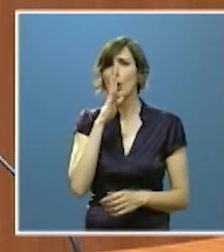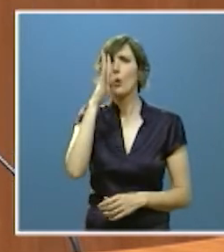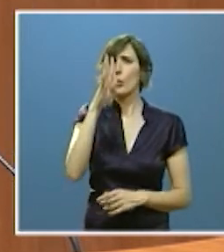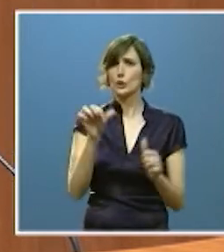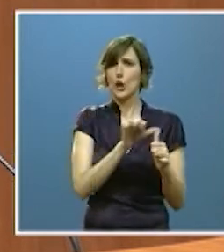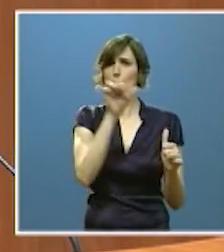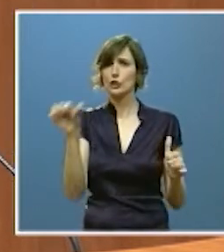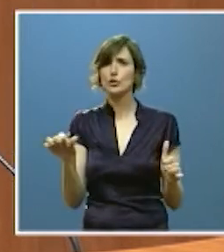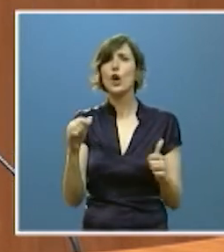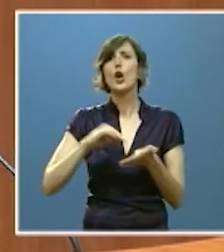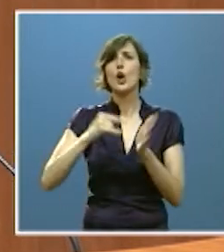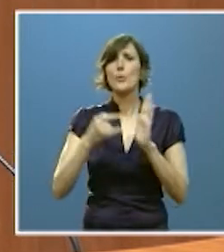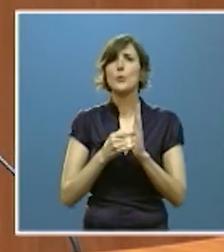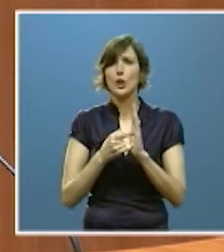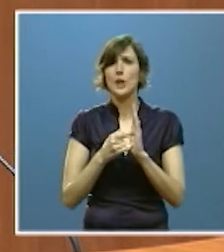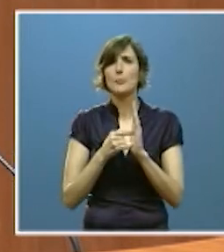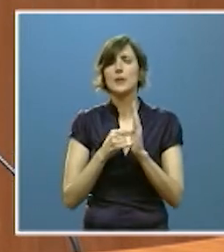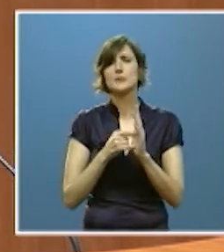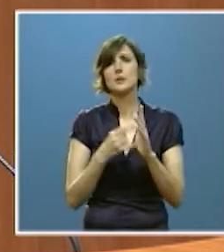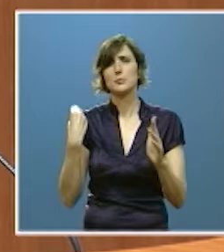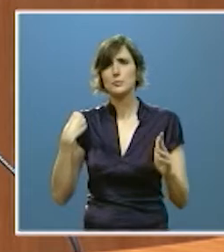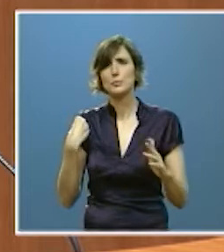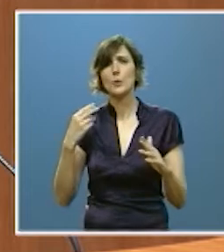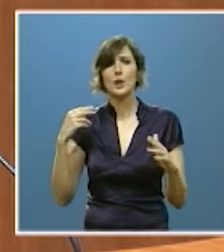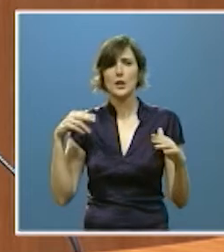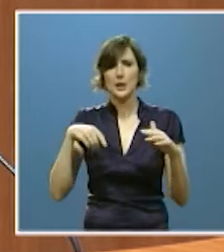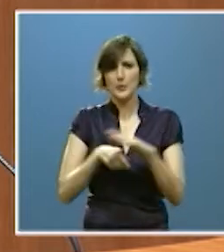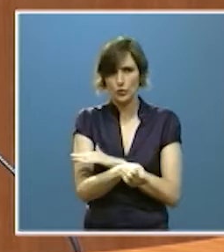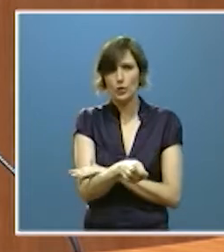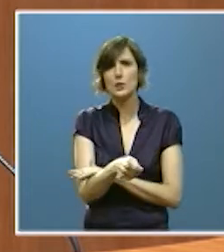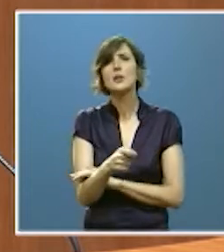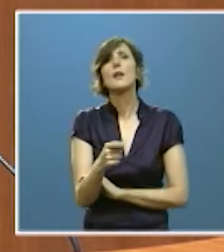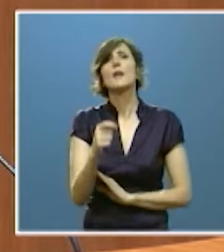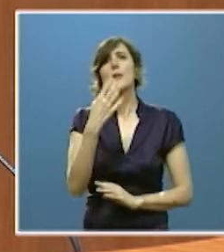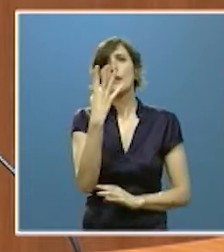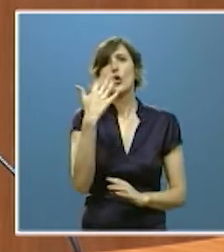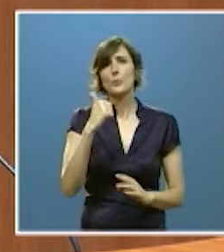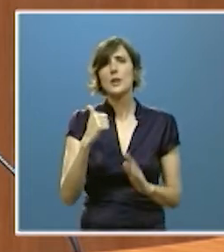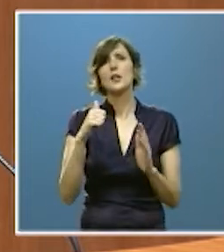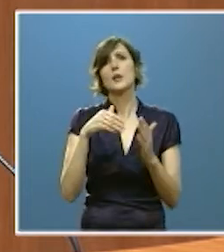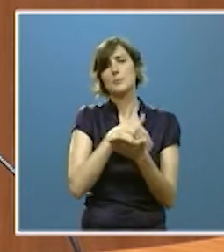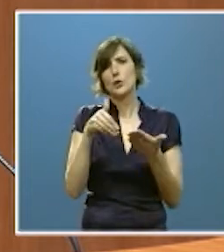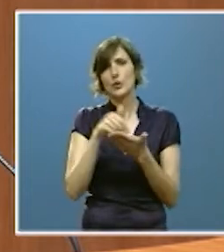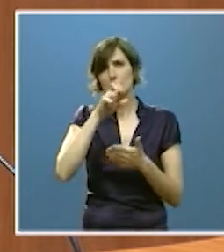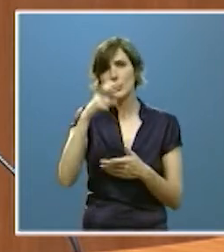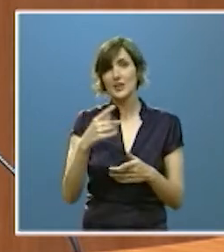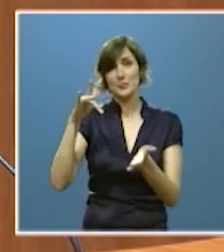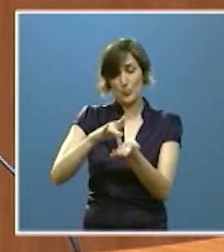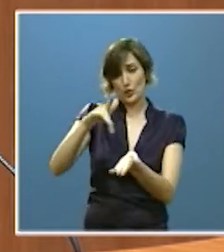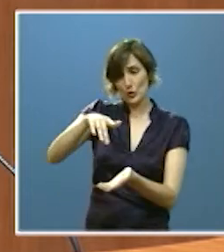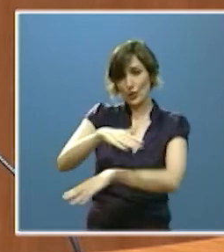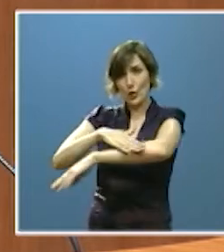inversión el año pasado ya se superó la cifra acumulada de 2.000 millones de euros desde la transferencia del Insalud de los que